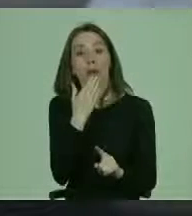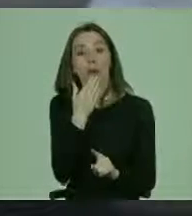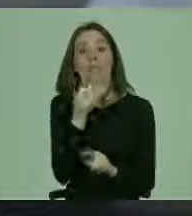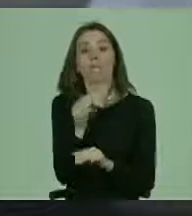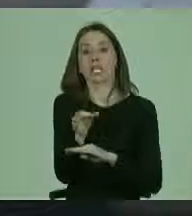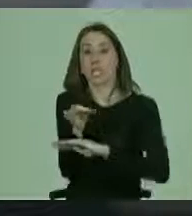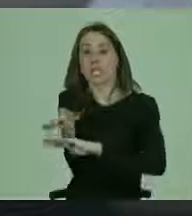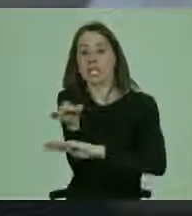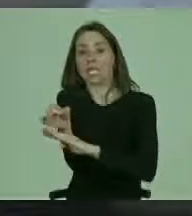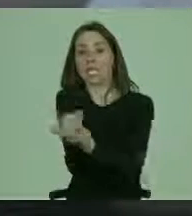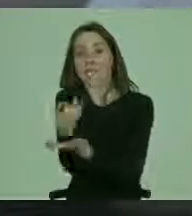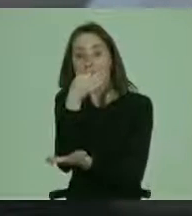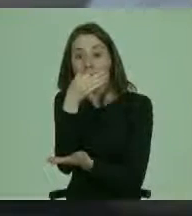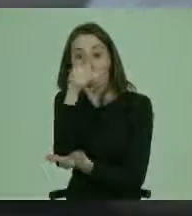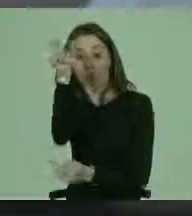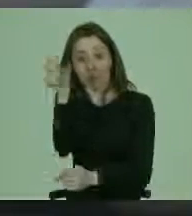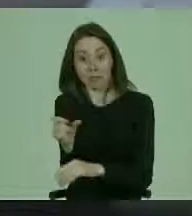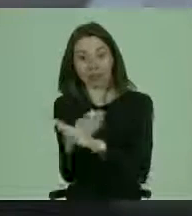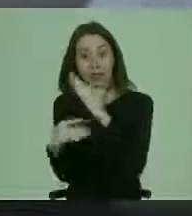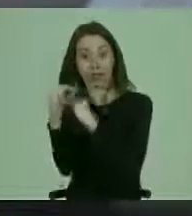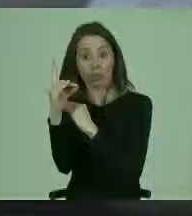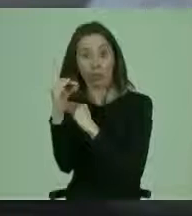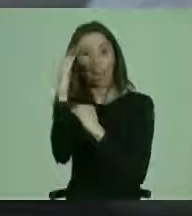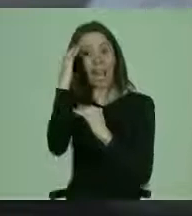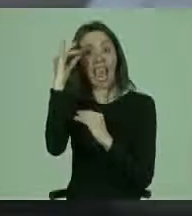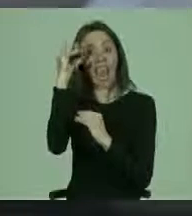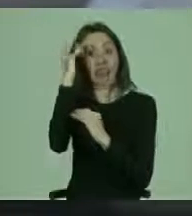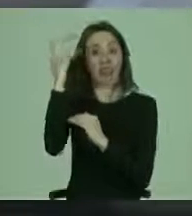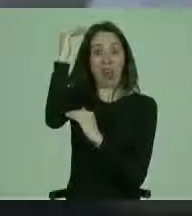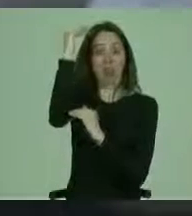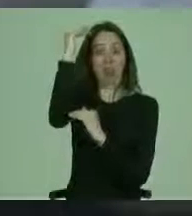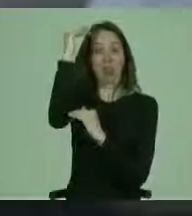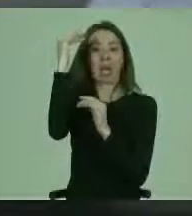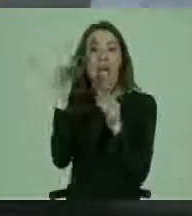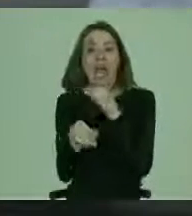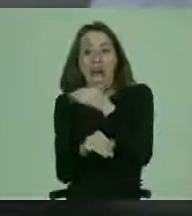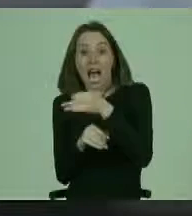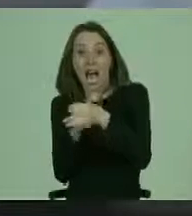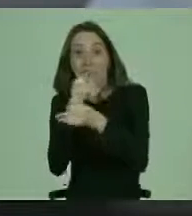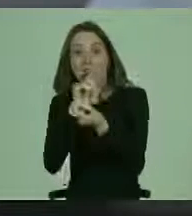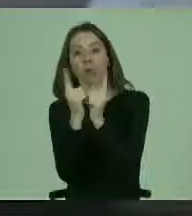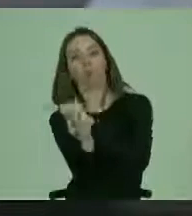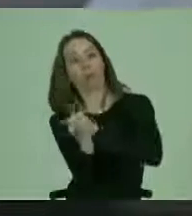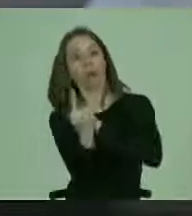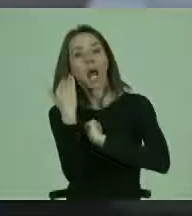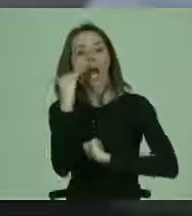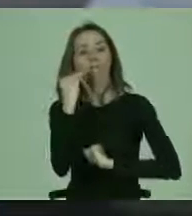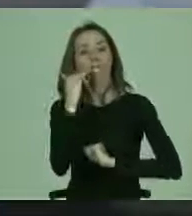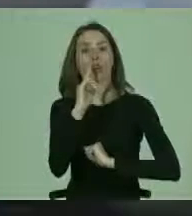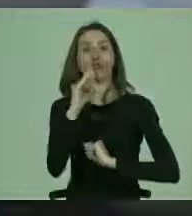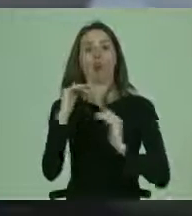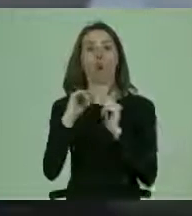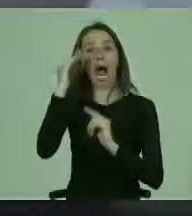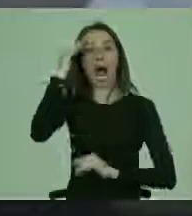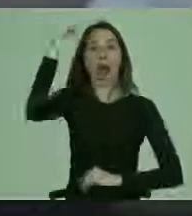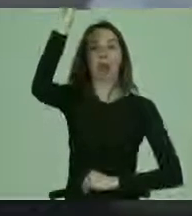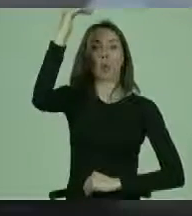que infantilizan a la persona con discapacidad para que no tenga rasgos de persona adulta,